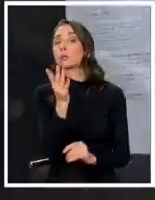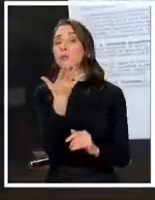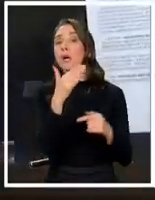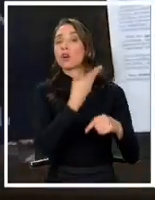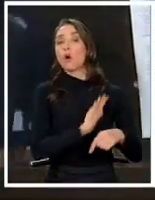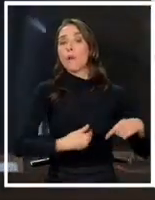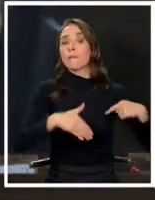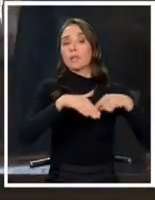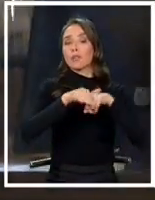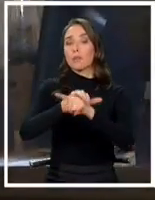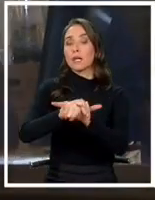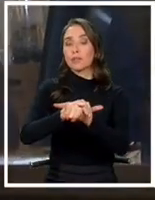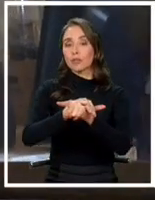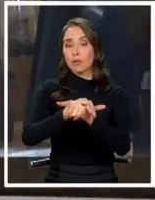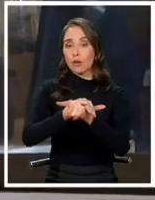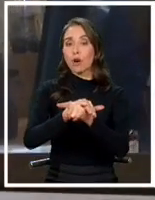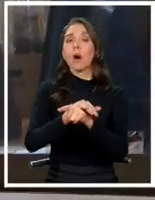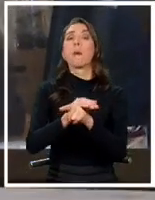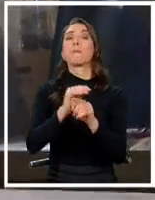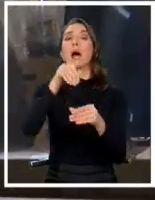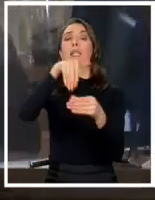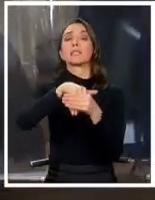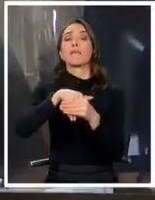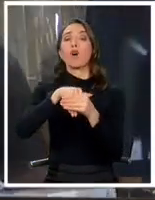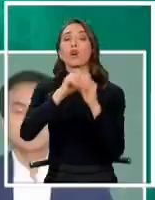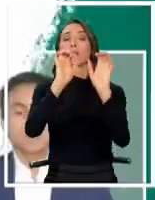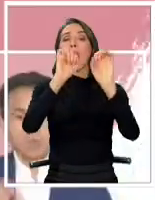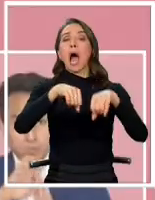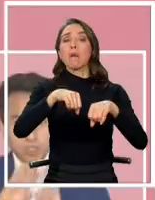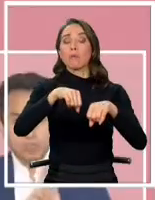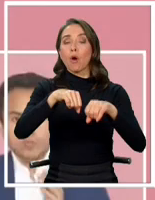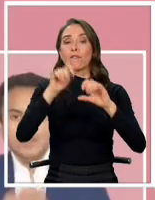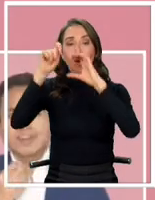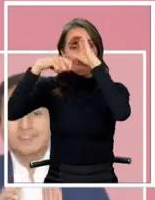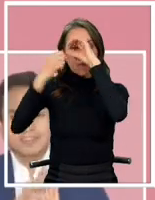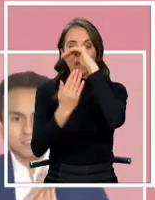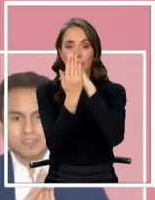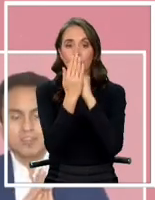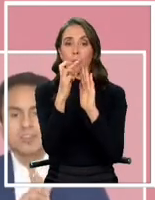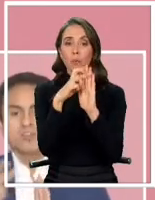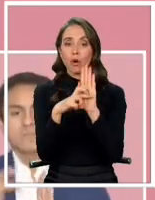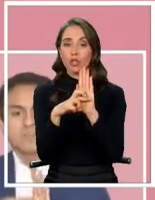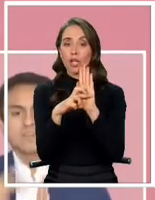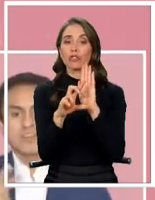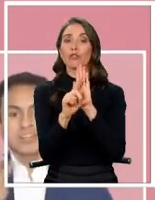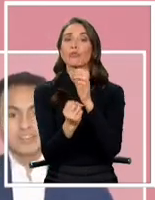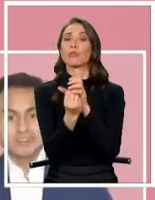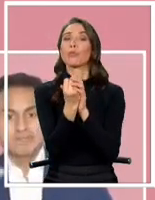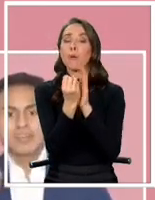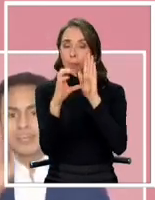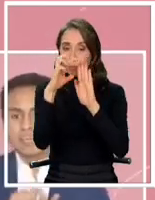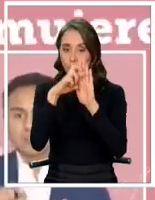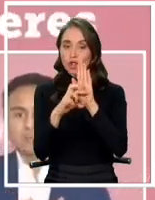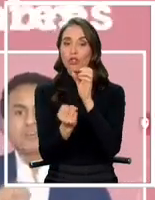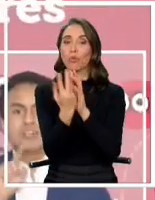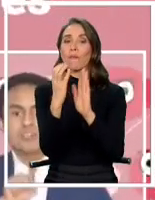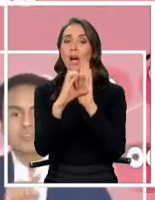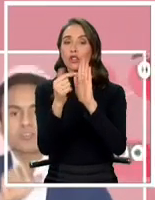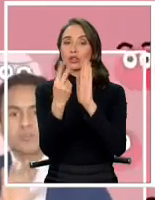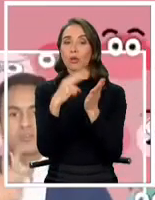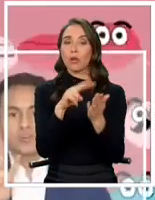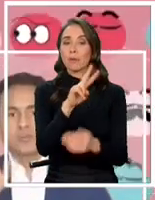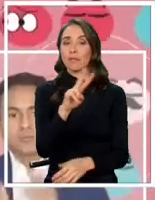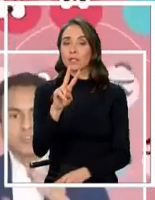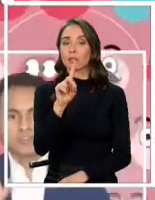intervencionismo del gobierno por la opción a prueba en la pieza audiovisual. El proyecto de nueva constitución de 2022 fue escrito